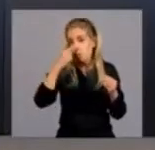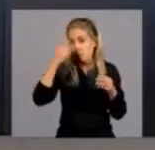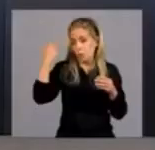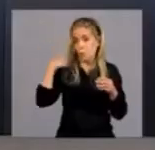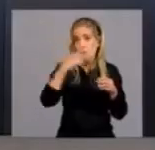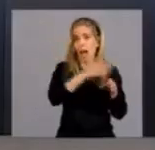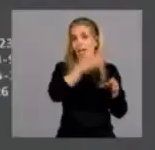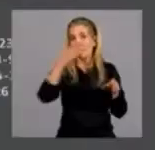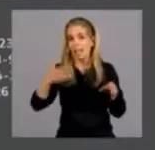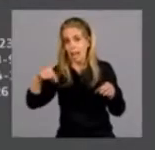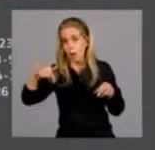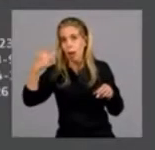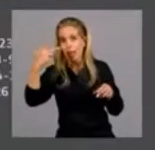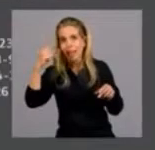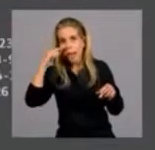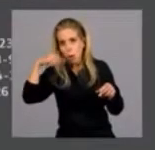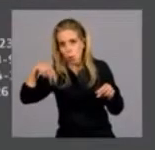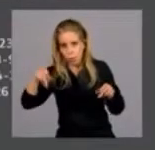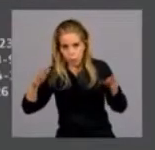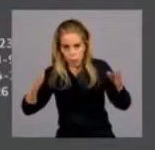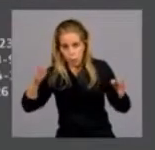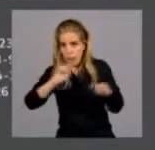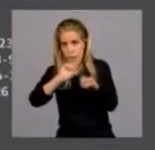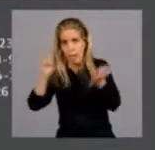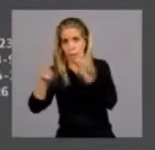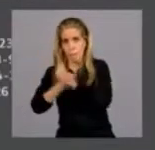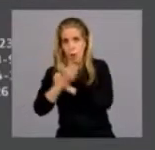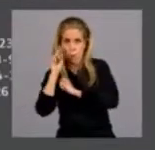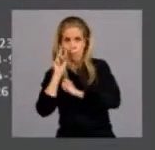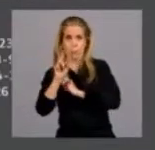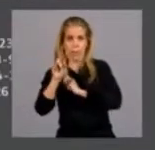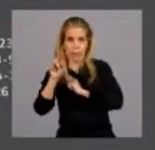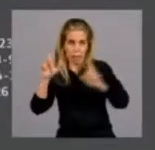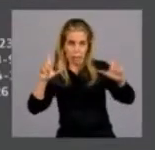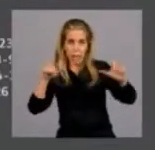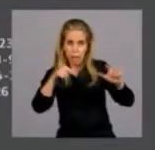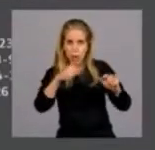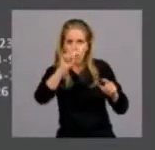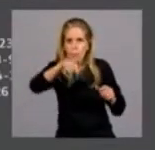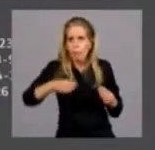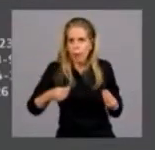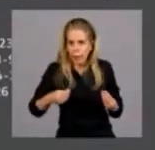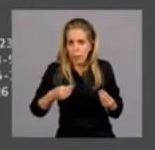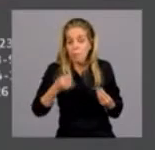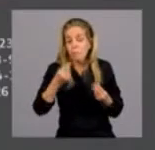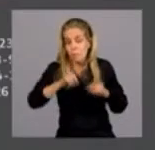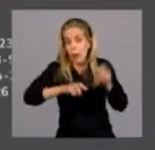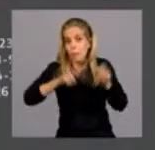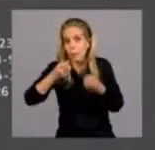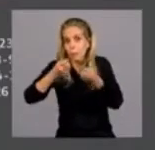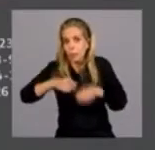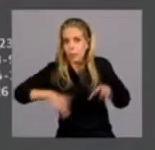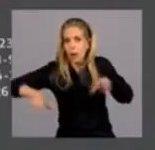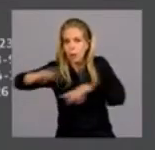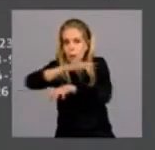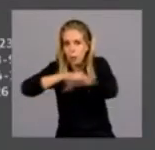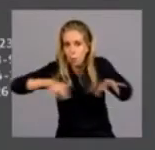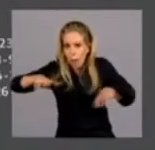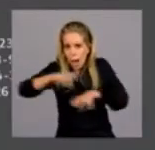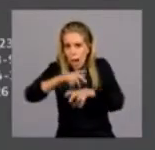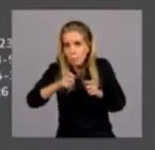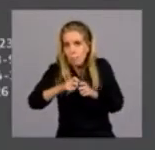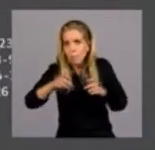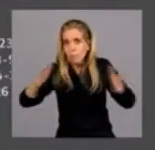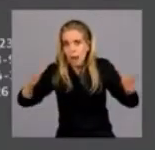3 de junio? Miren ustedes cómo ha cambiado el escenario. Y eso es producto de la circulación. Y la circulación